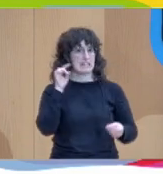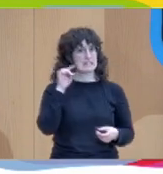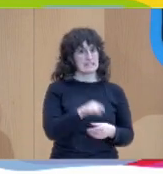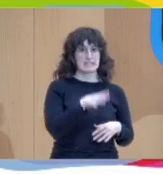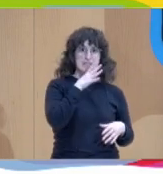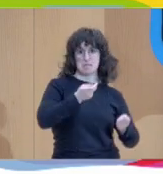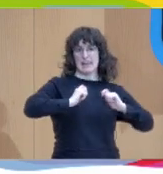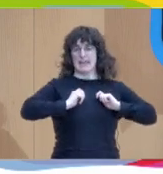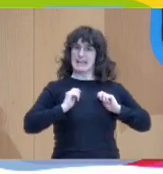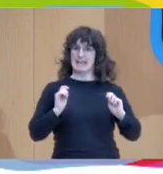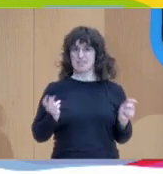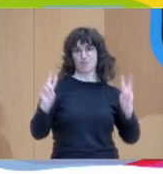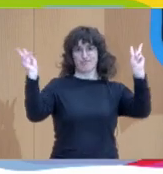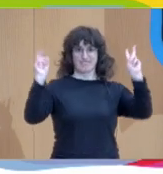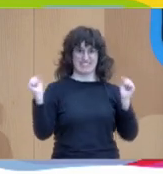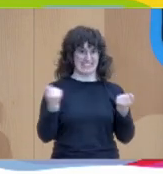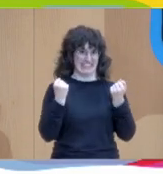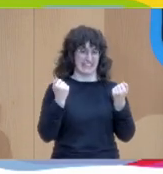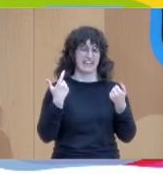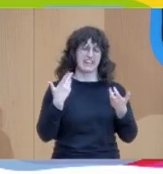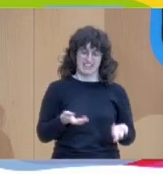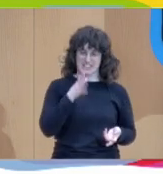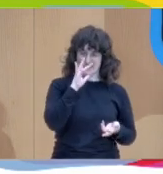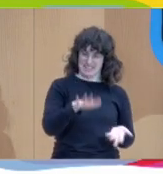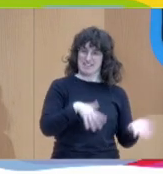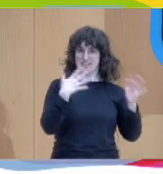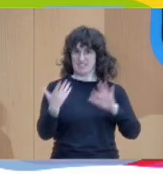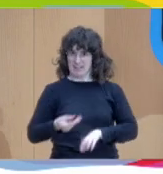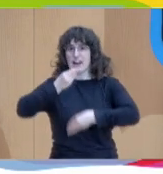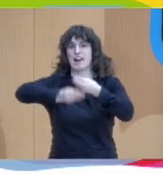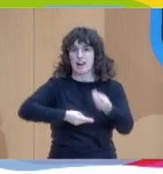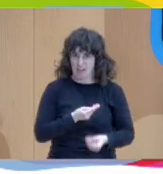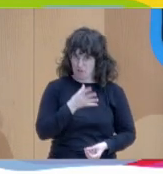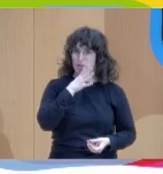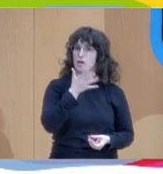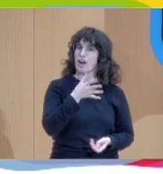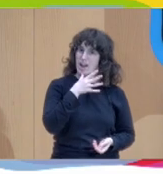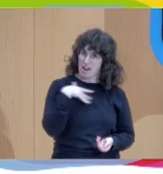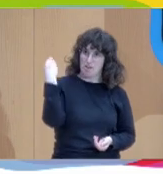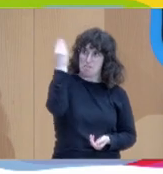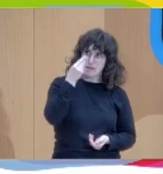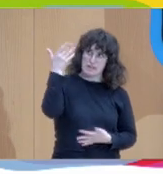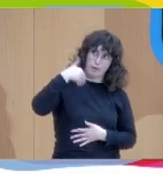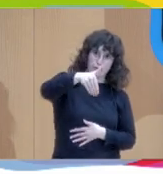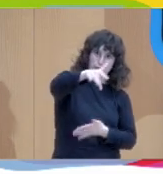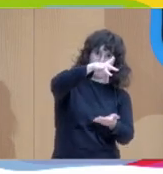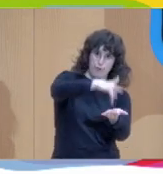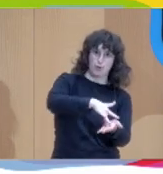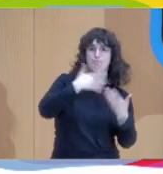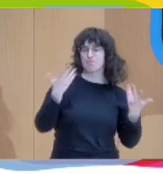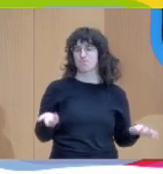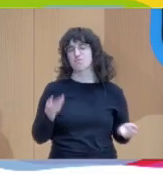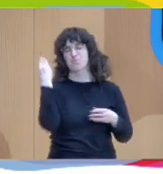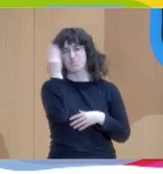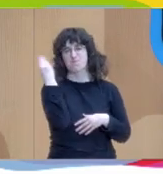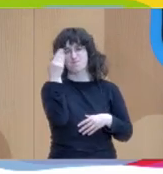vamos a pasar también a la acción porque lo que vamos es mirar al futuro con la siguiente pregunta. Nos vamos a pensar en qué actuaciones podríamos